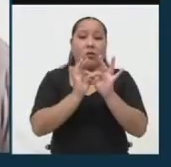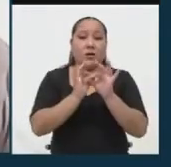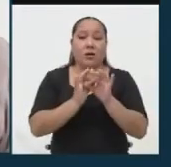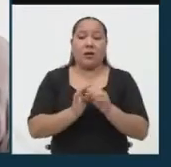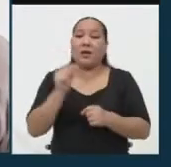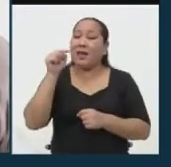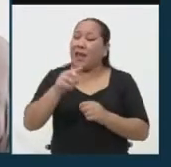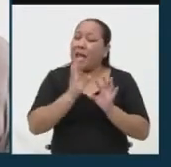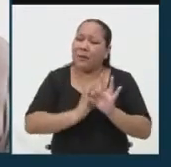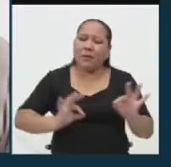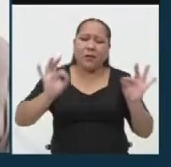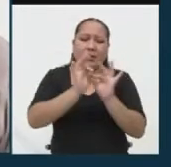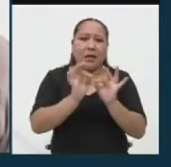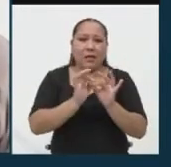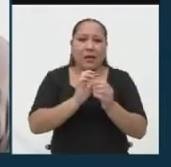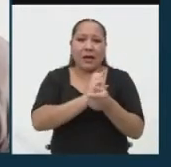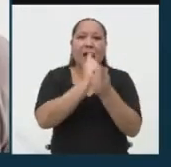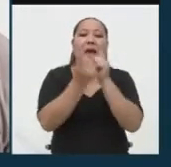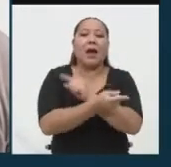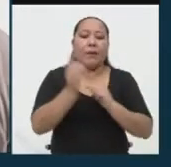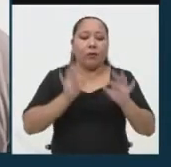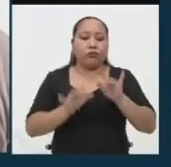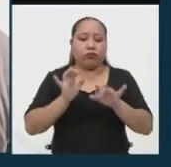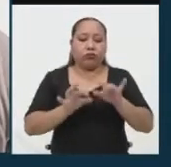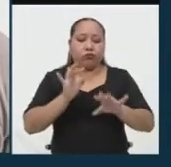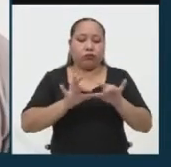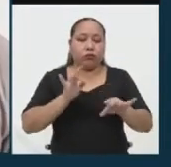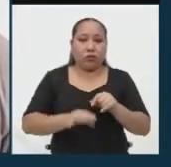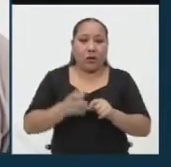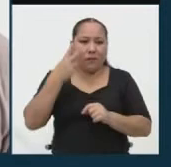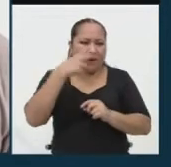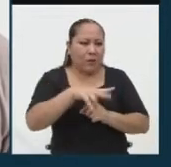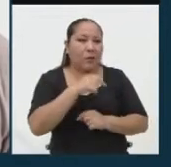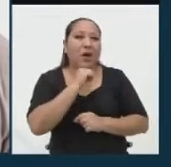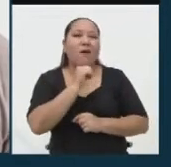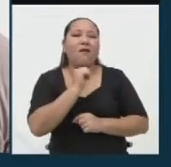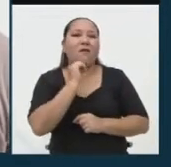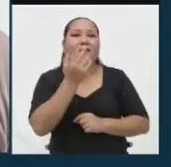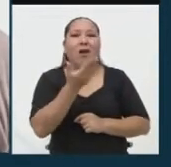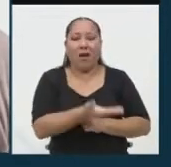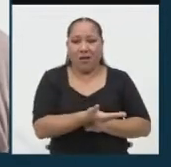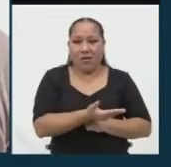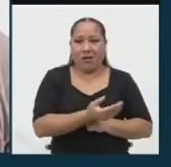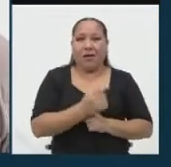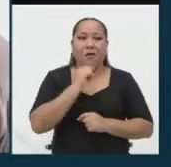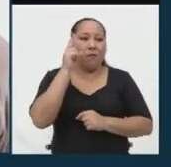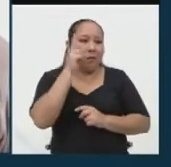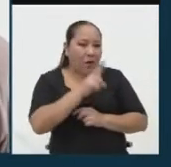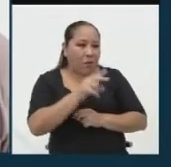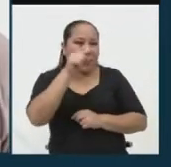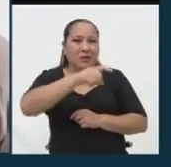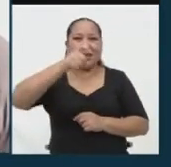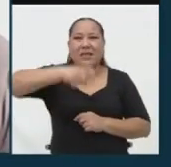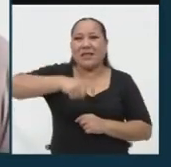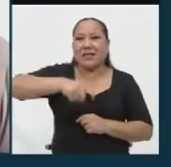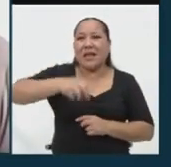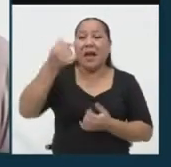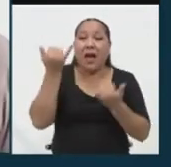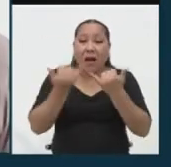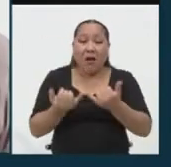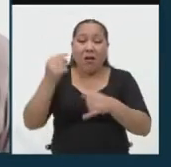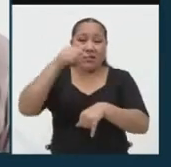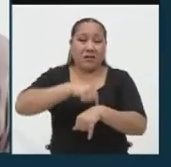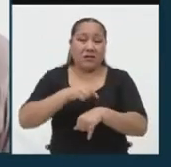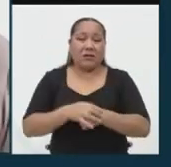digitalización. Vemos esta carencia, vemos esta necesidad en estos tiempos.